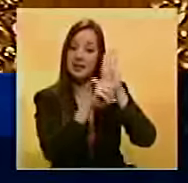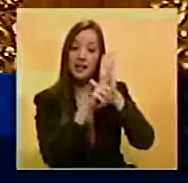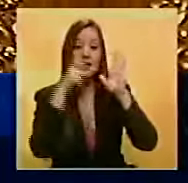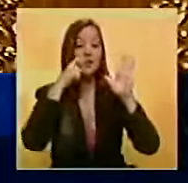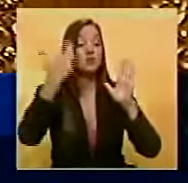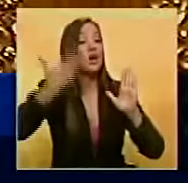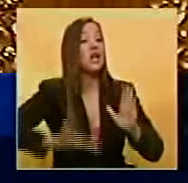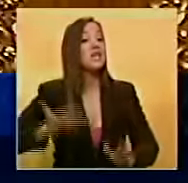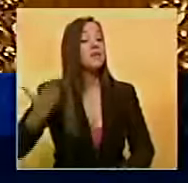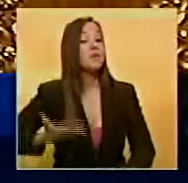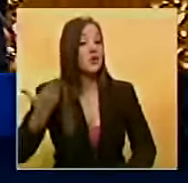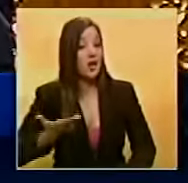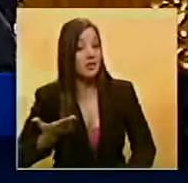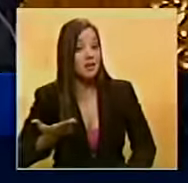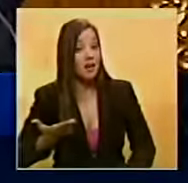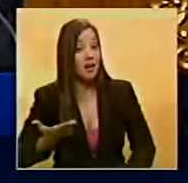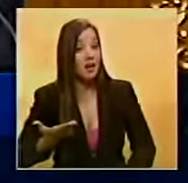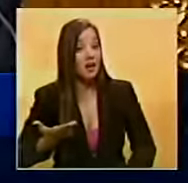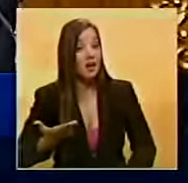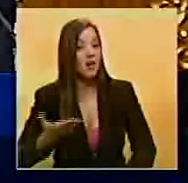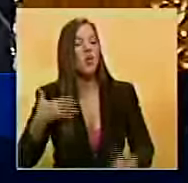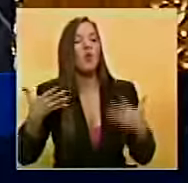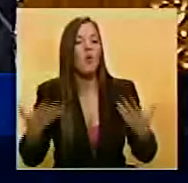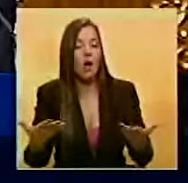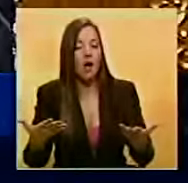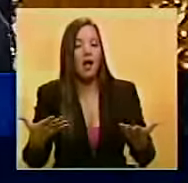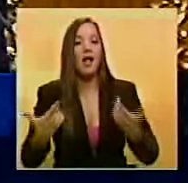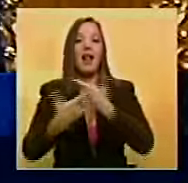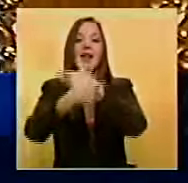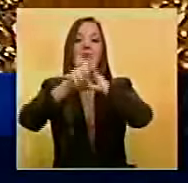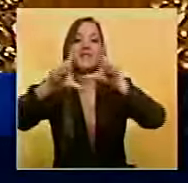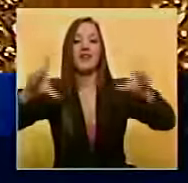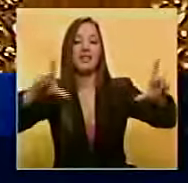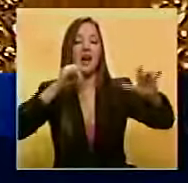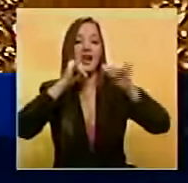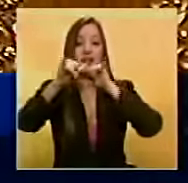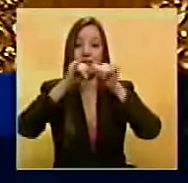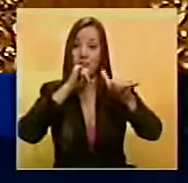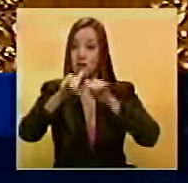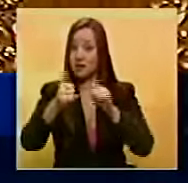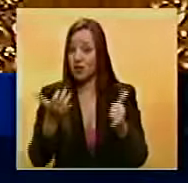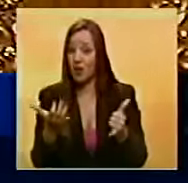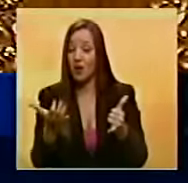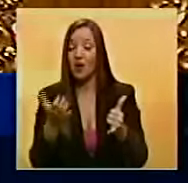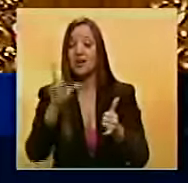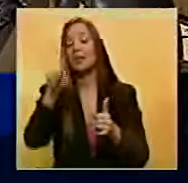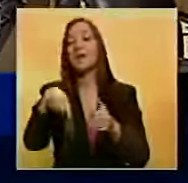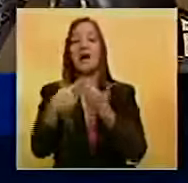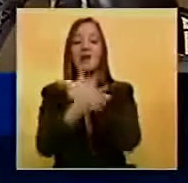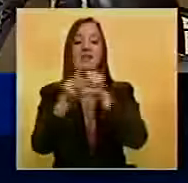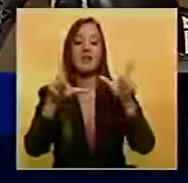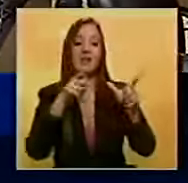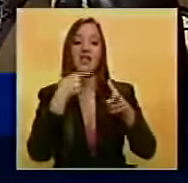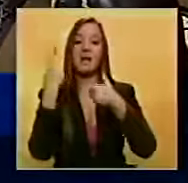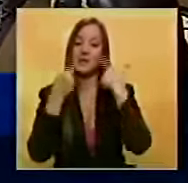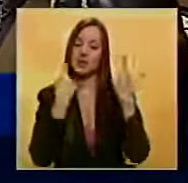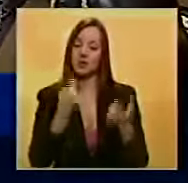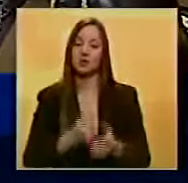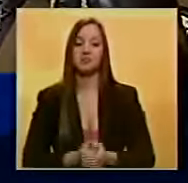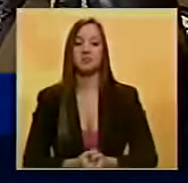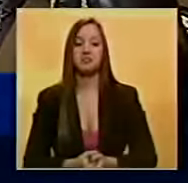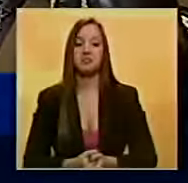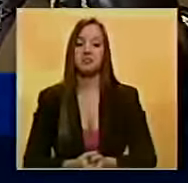fundamental como es el derecho a la libertad de información y a la libertad de expresión. Nada más,